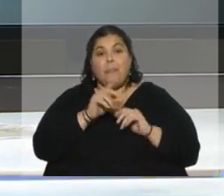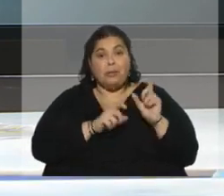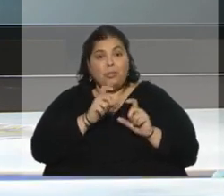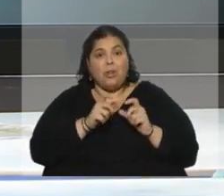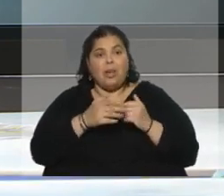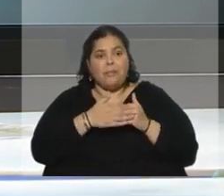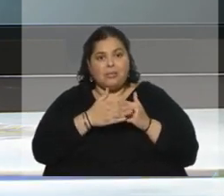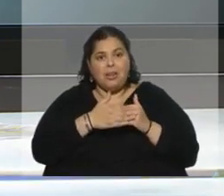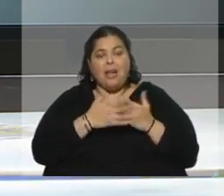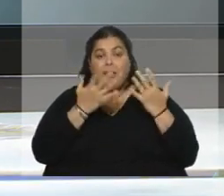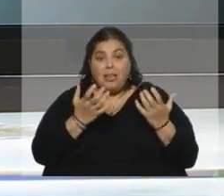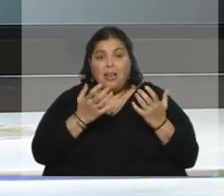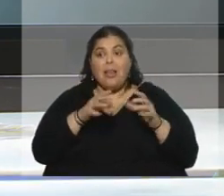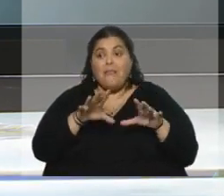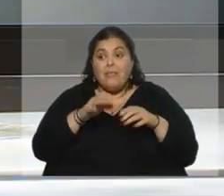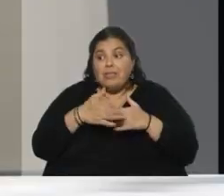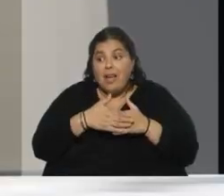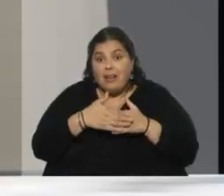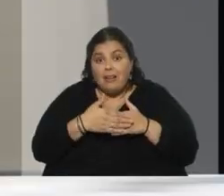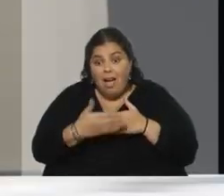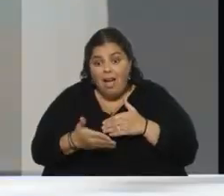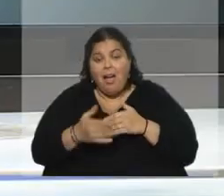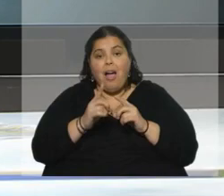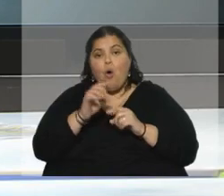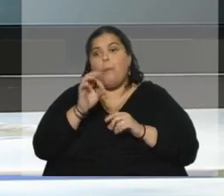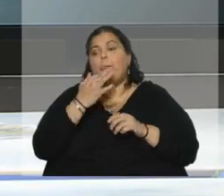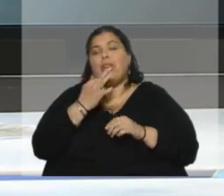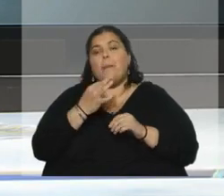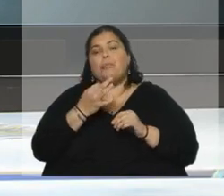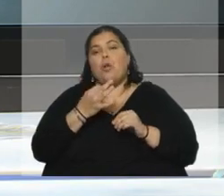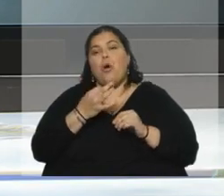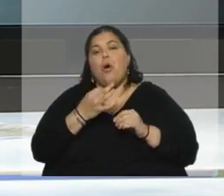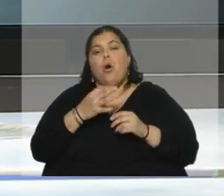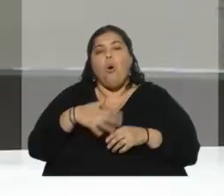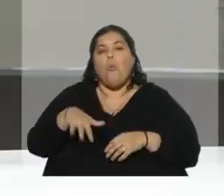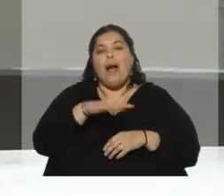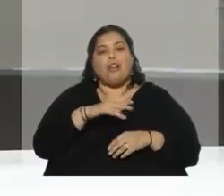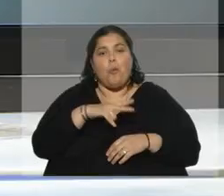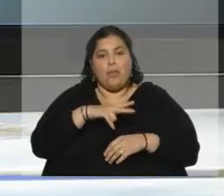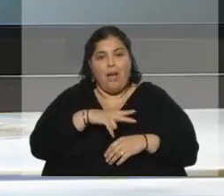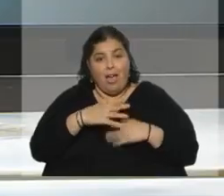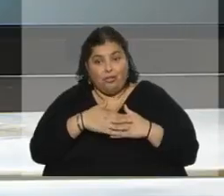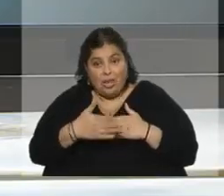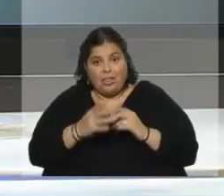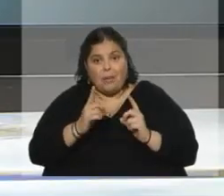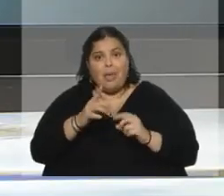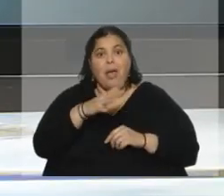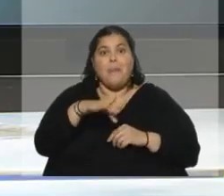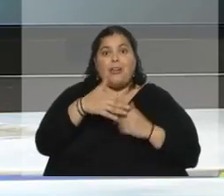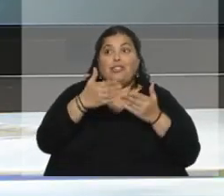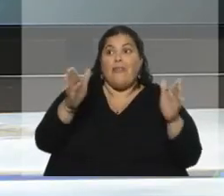que de pronto quiera vivir muy cerca. Hay barrios privados cerca, incluso barrios abiertos cerca.